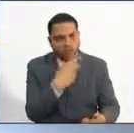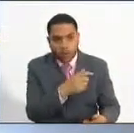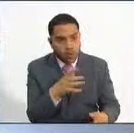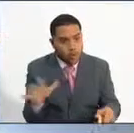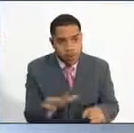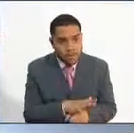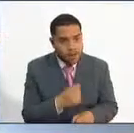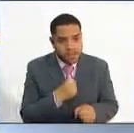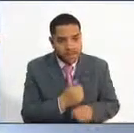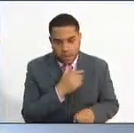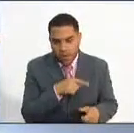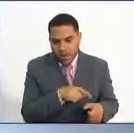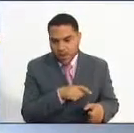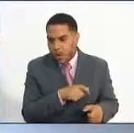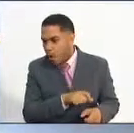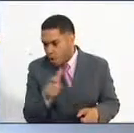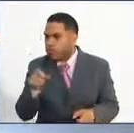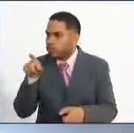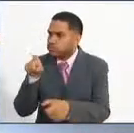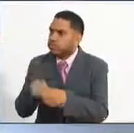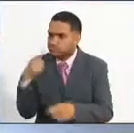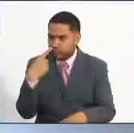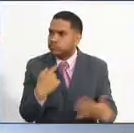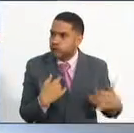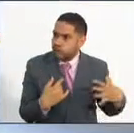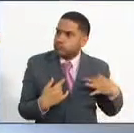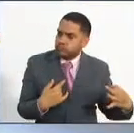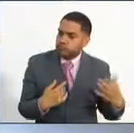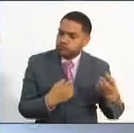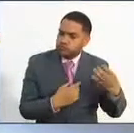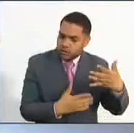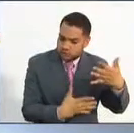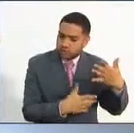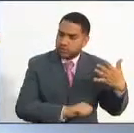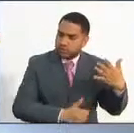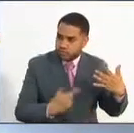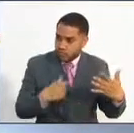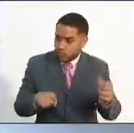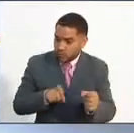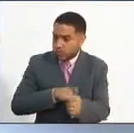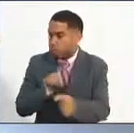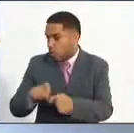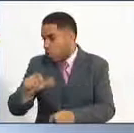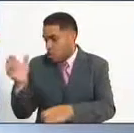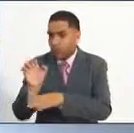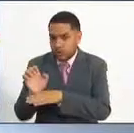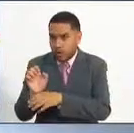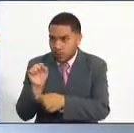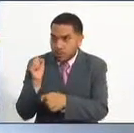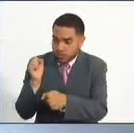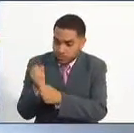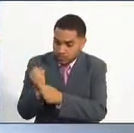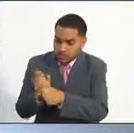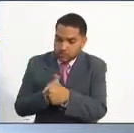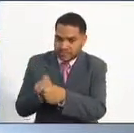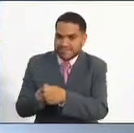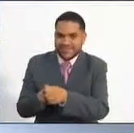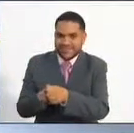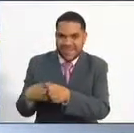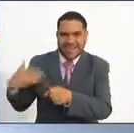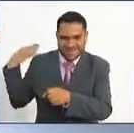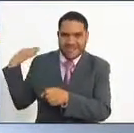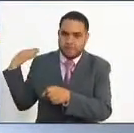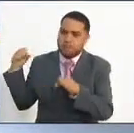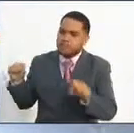empleo en la entidad para la cual concursó, podía perfectamente hacerse uso de esa lista para un empleo similar. Pero desde la